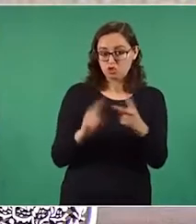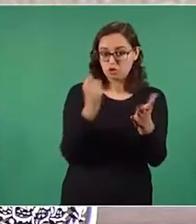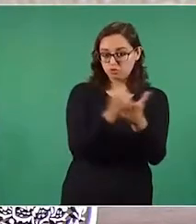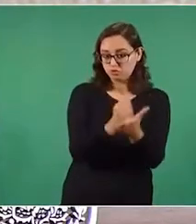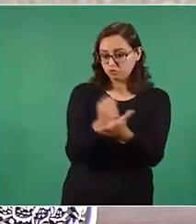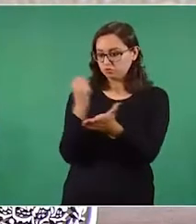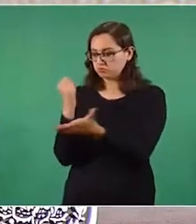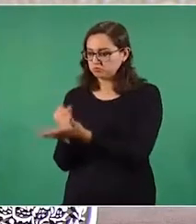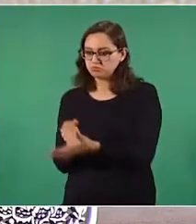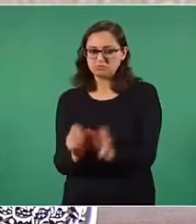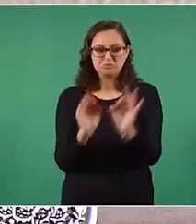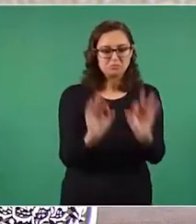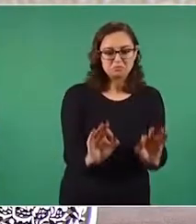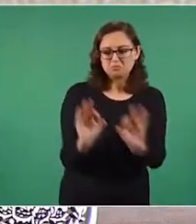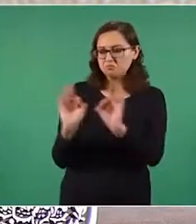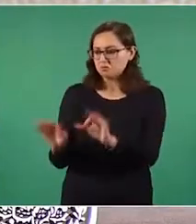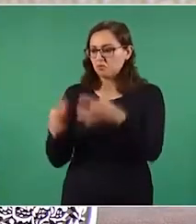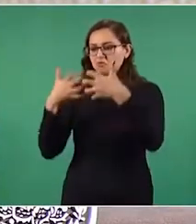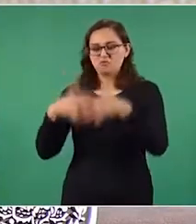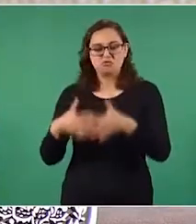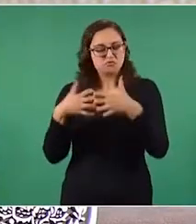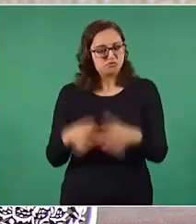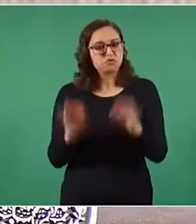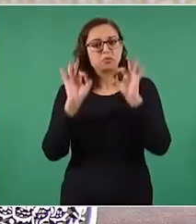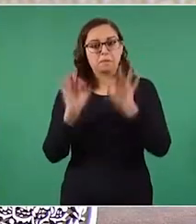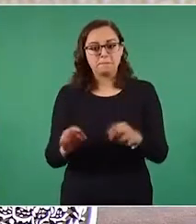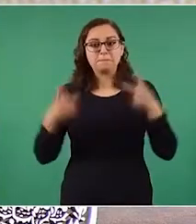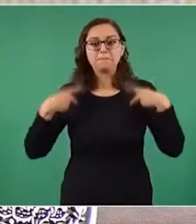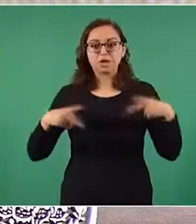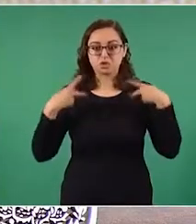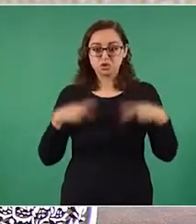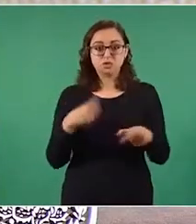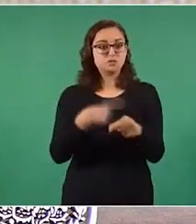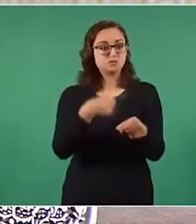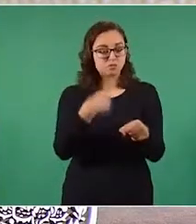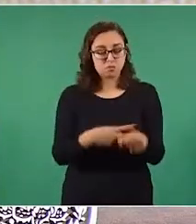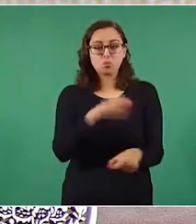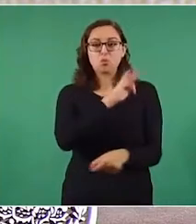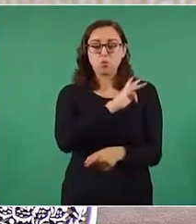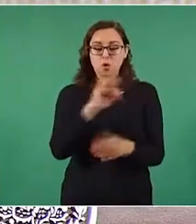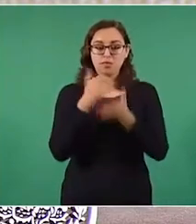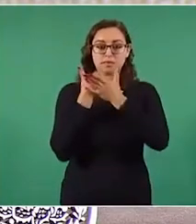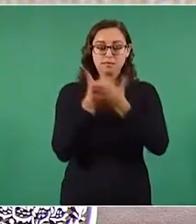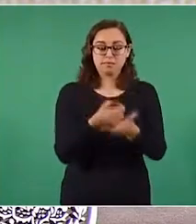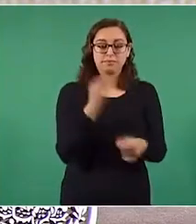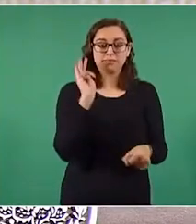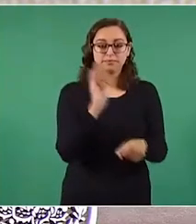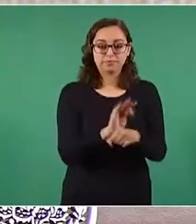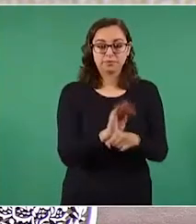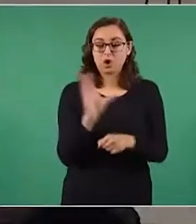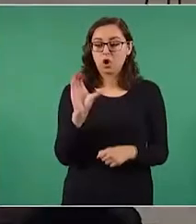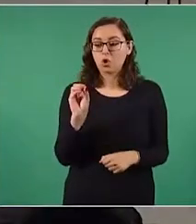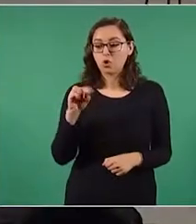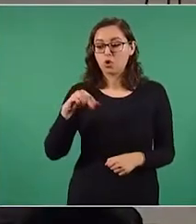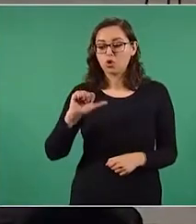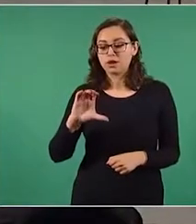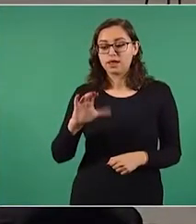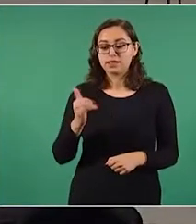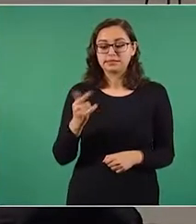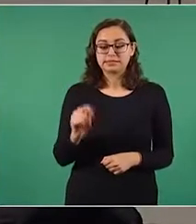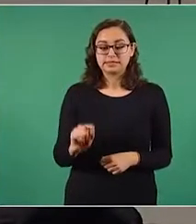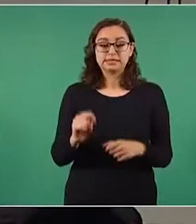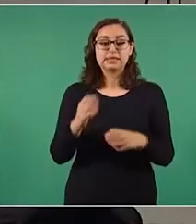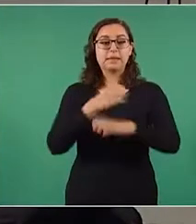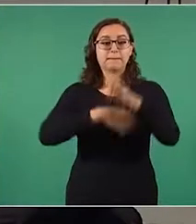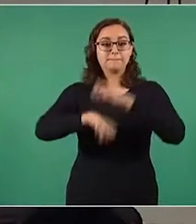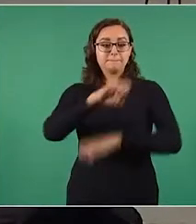funcionan correctamente para atender a los pacientes que la requieran. CONACYT, en colaboración con la iniciativa privada,